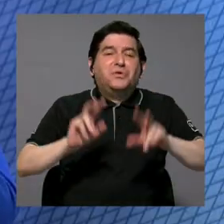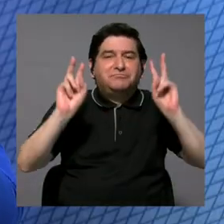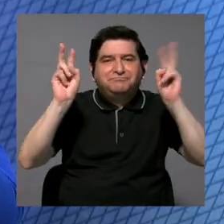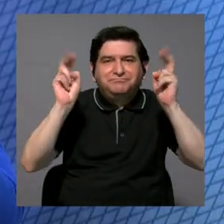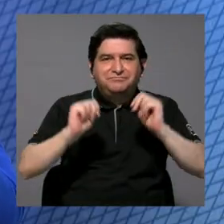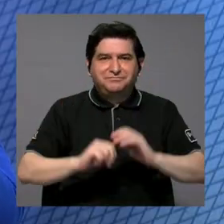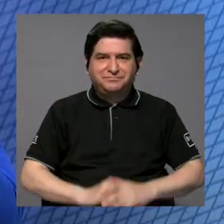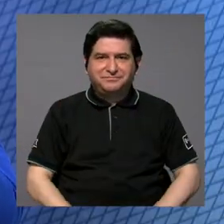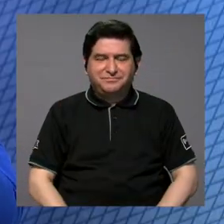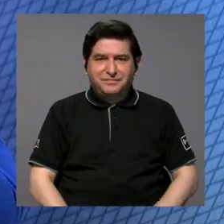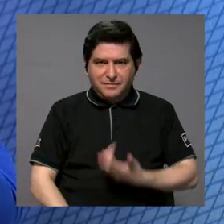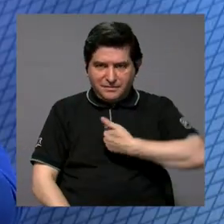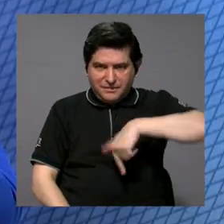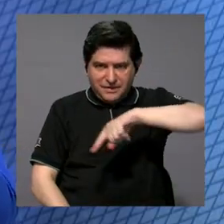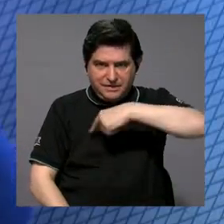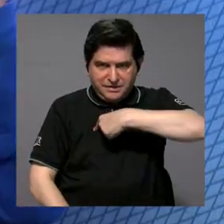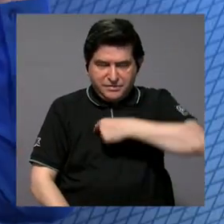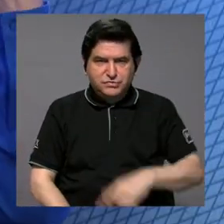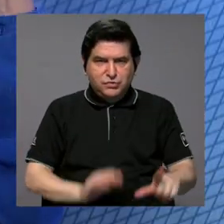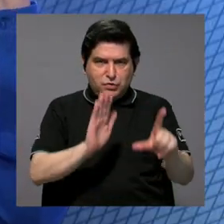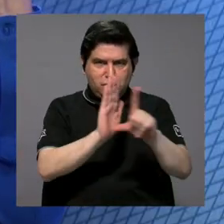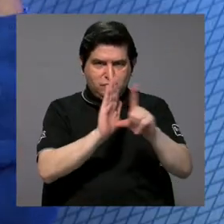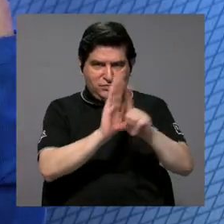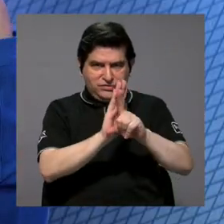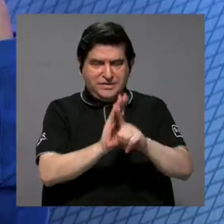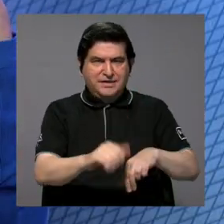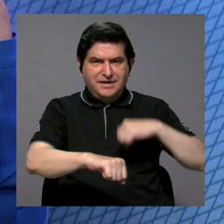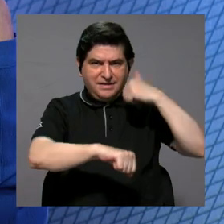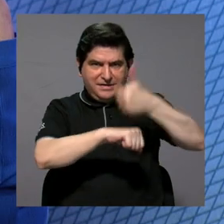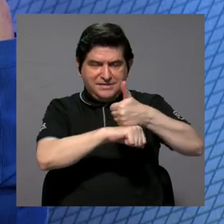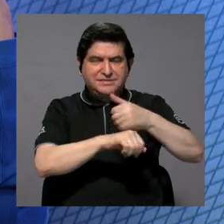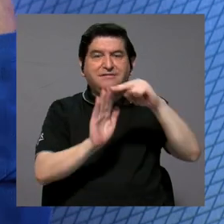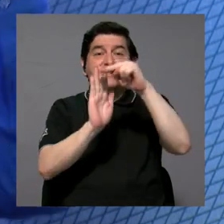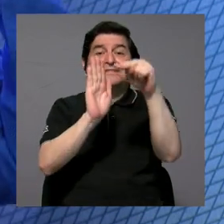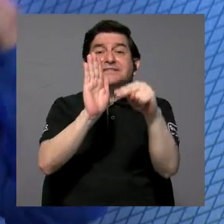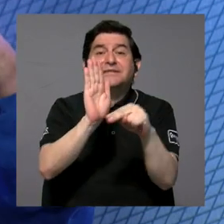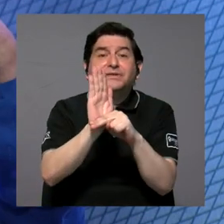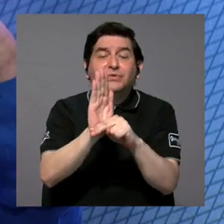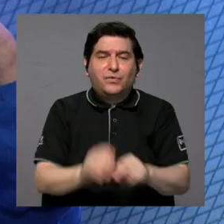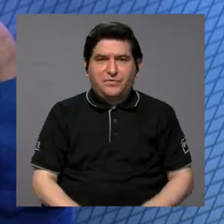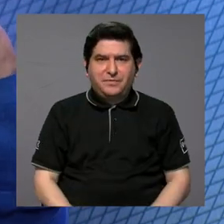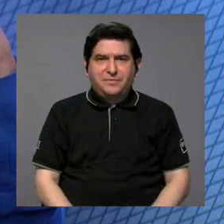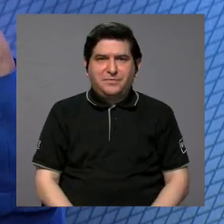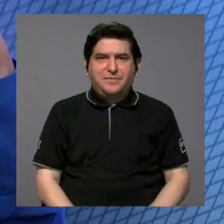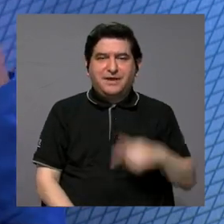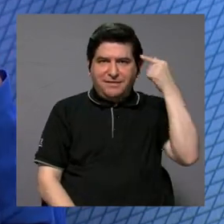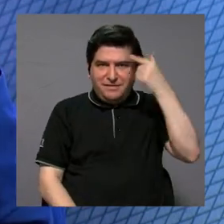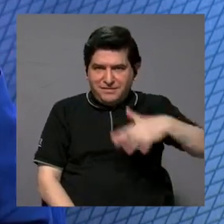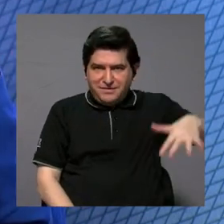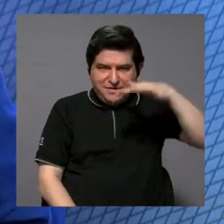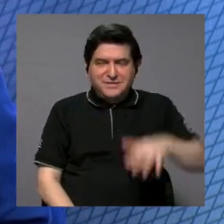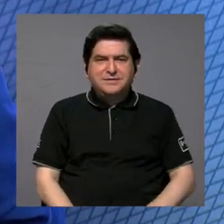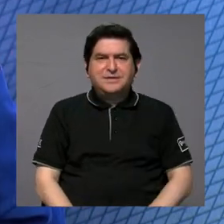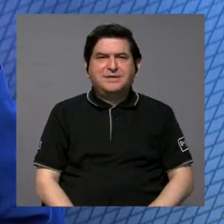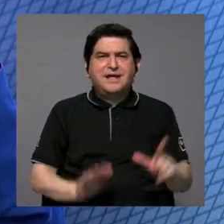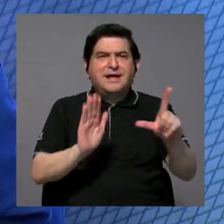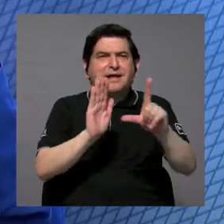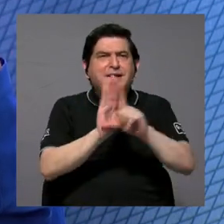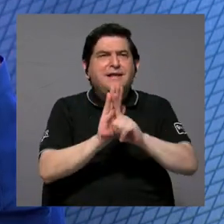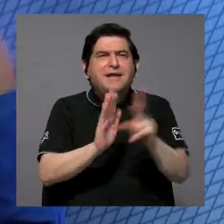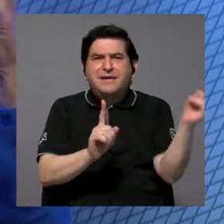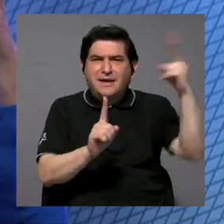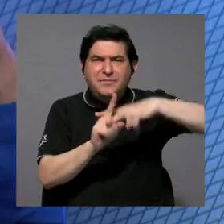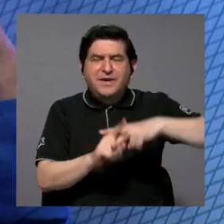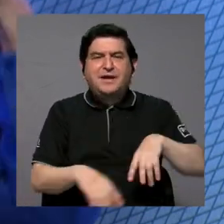Ahí, y para nosotros la ley es como la que establece el marco, ¿verdad? Es el posicionamiento del Estado. Legislar es un acto